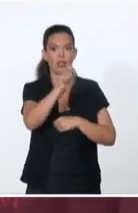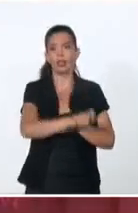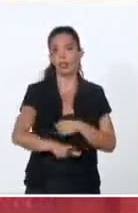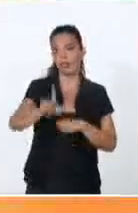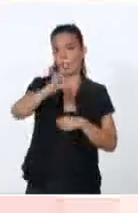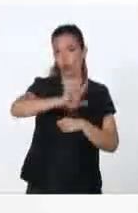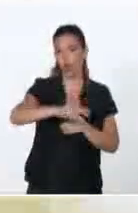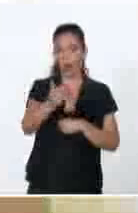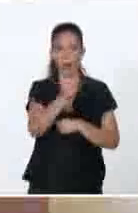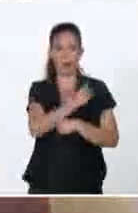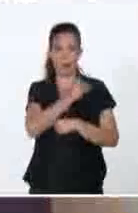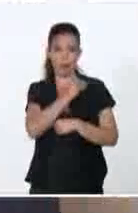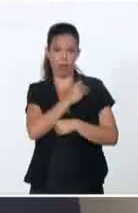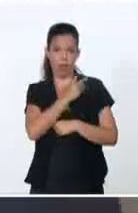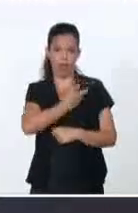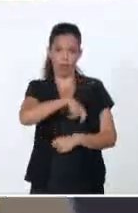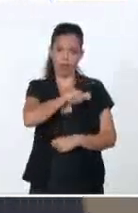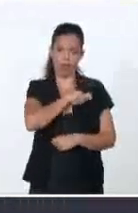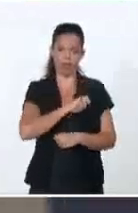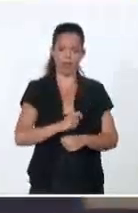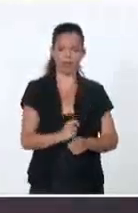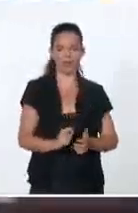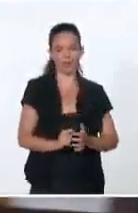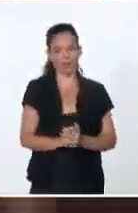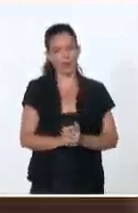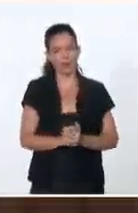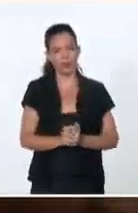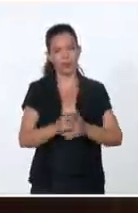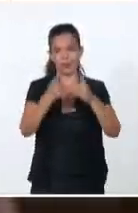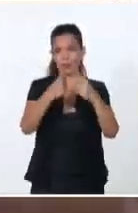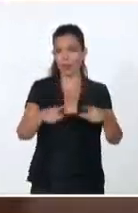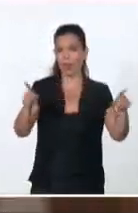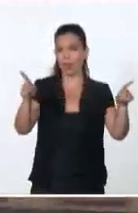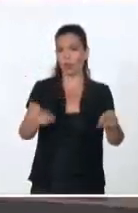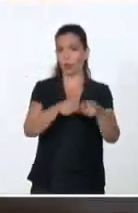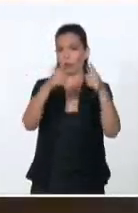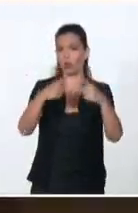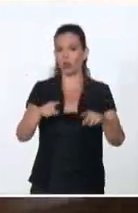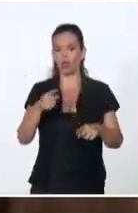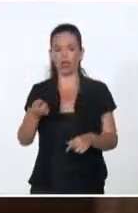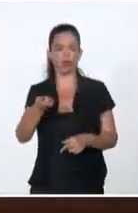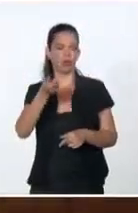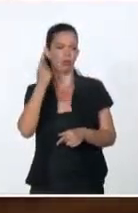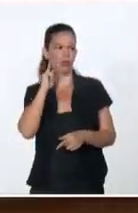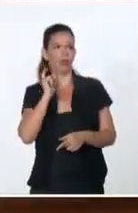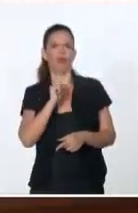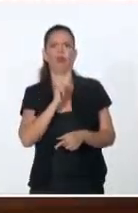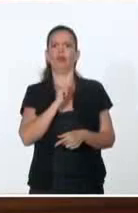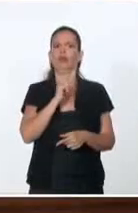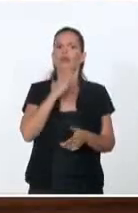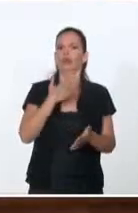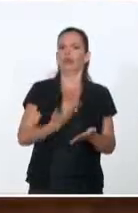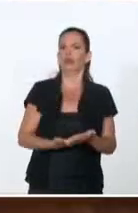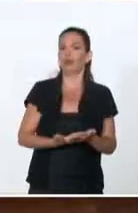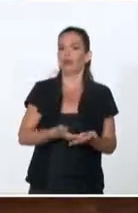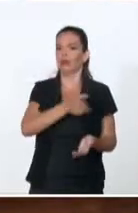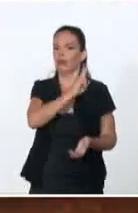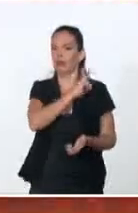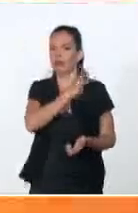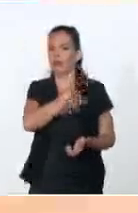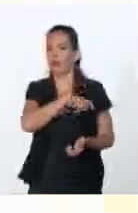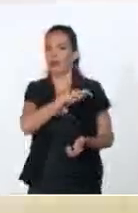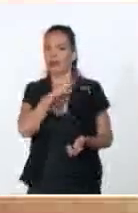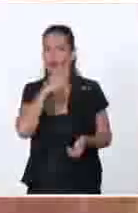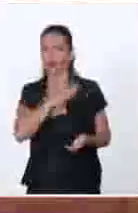españolas de la ciudad. La música despertó inquietud en las autoridades españolas. Terminada la misa y la procesión,